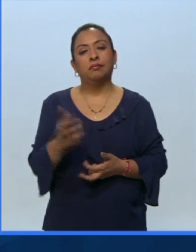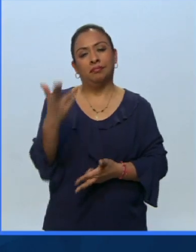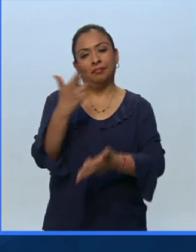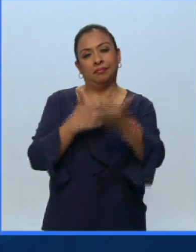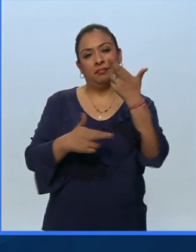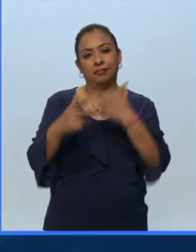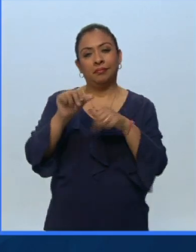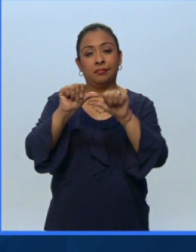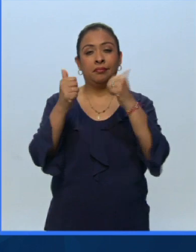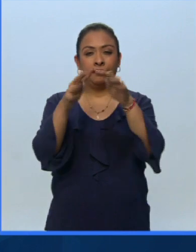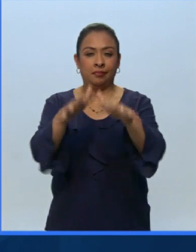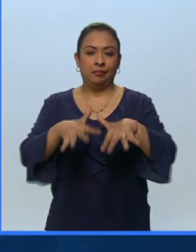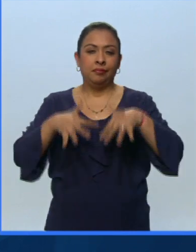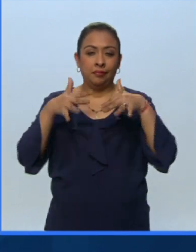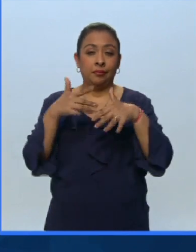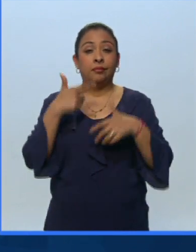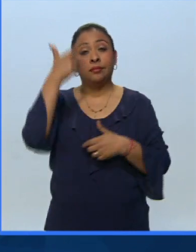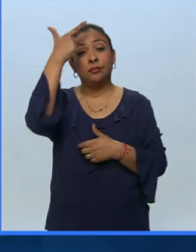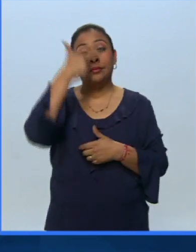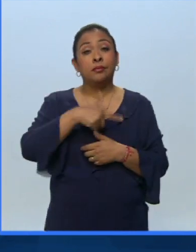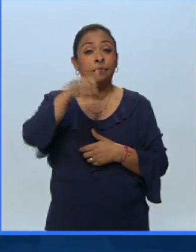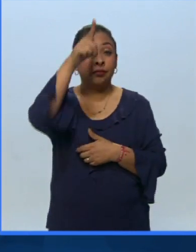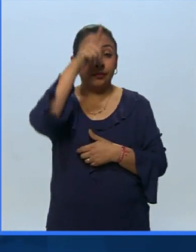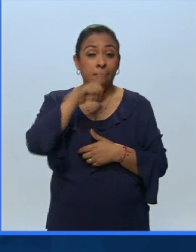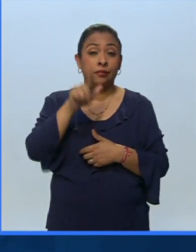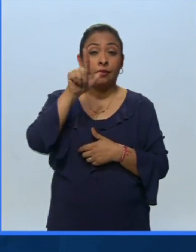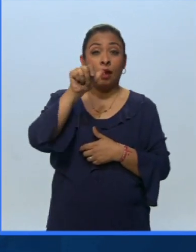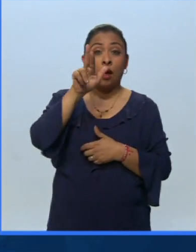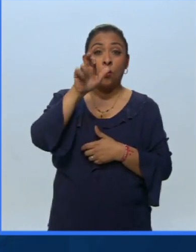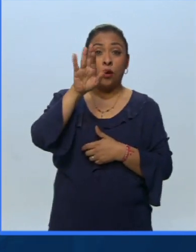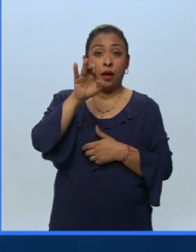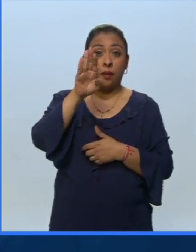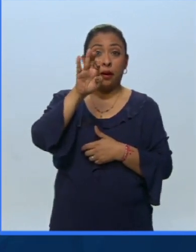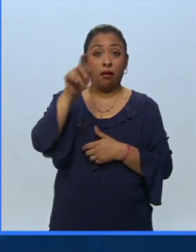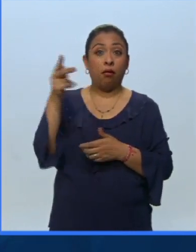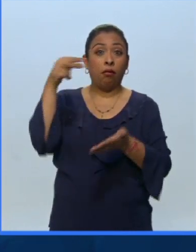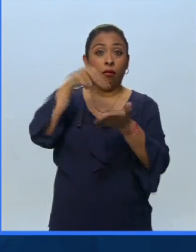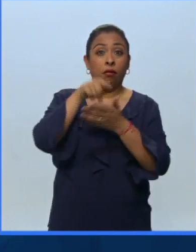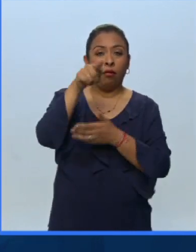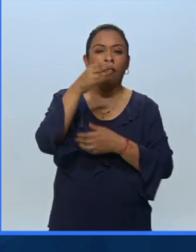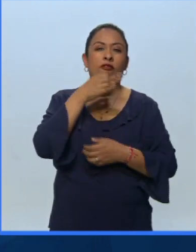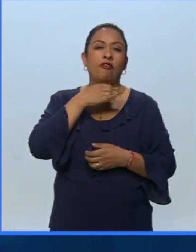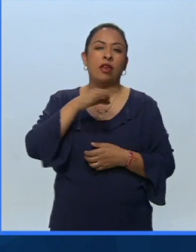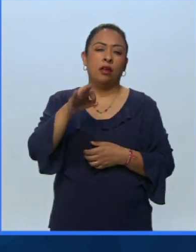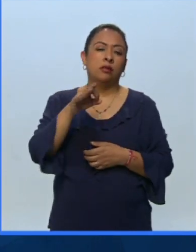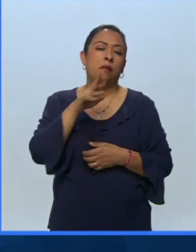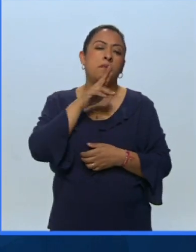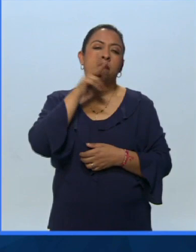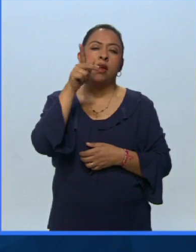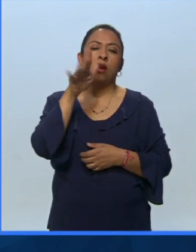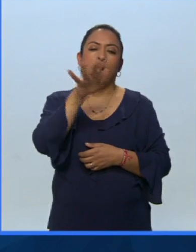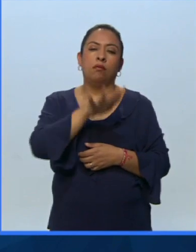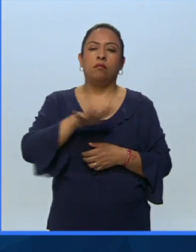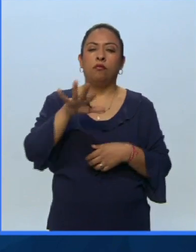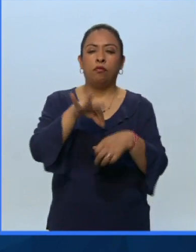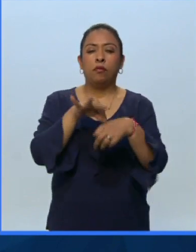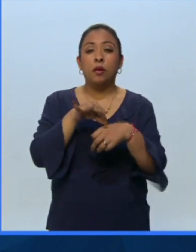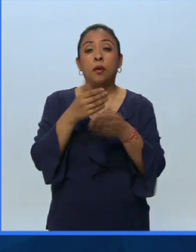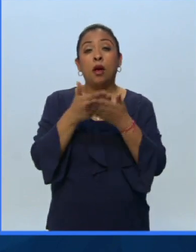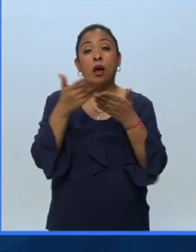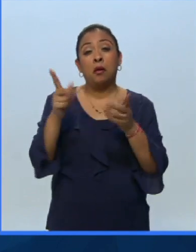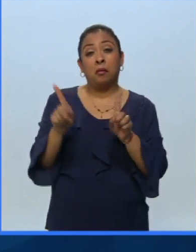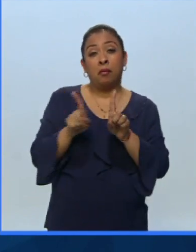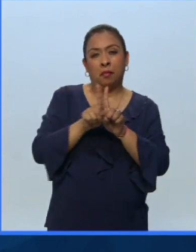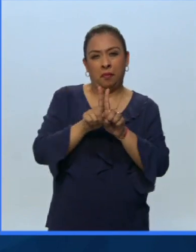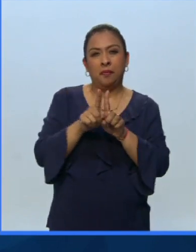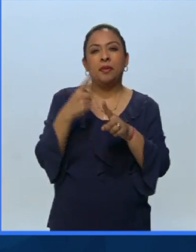Regresamos al Auditorio Nacional es Noche de Lunas y Laura Barrera se encuentra en esta fiesta que celebra lo mejor del espectáculo en vivo ahora muy bien